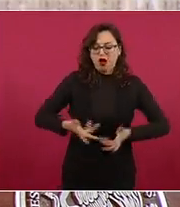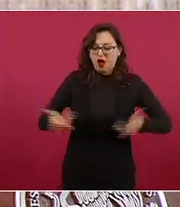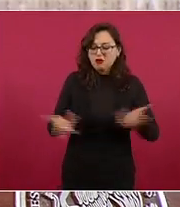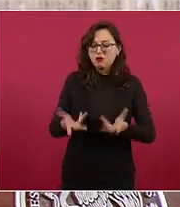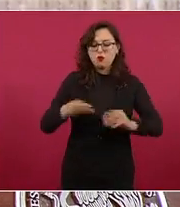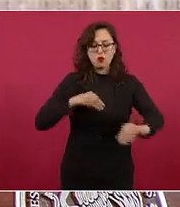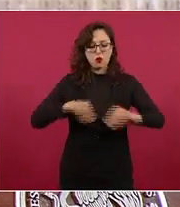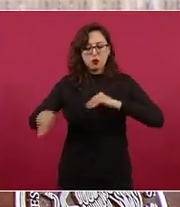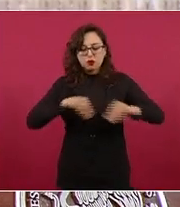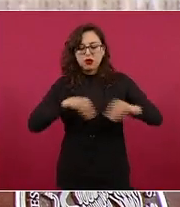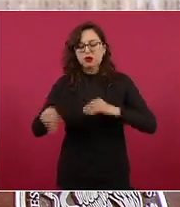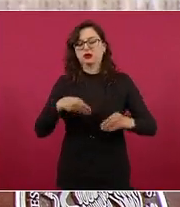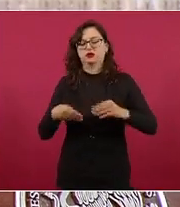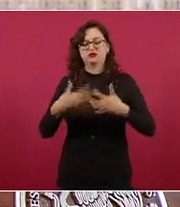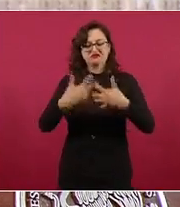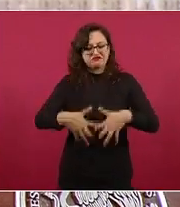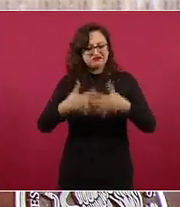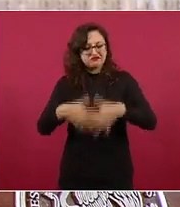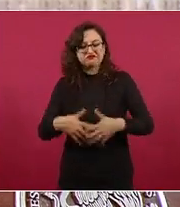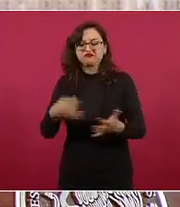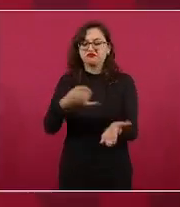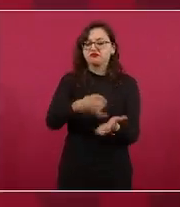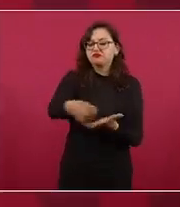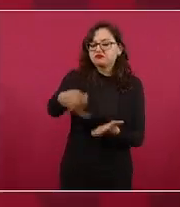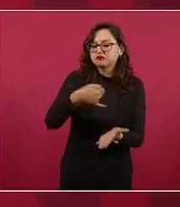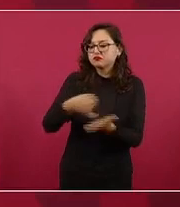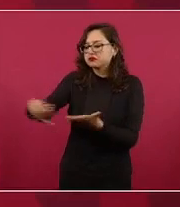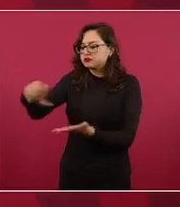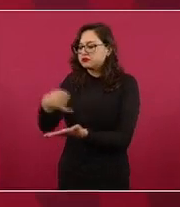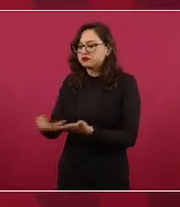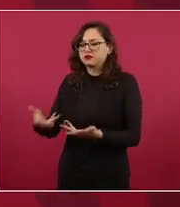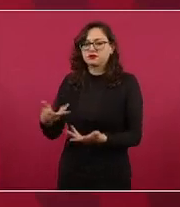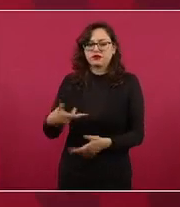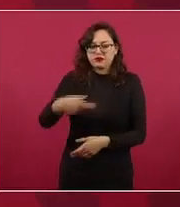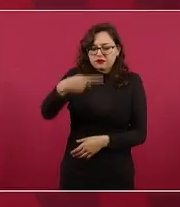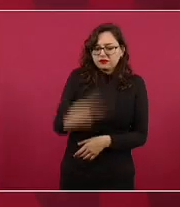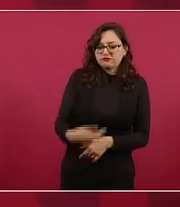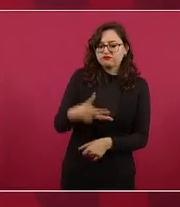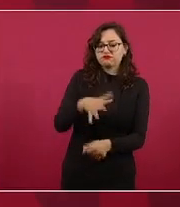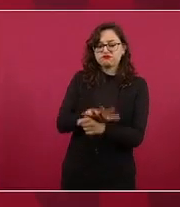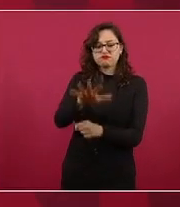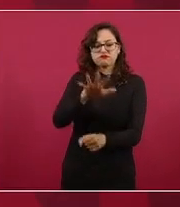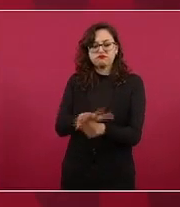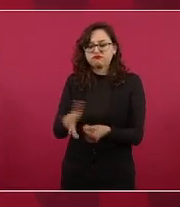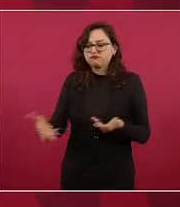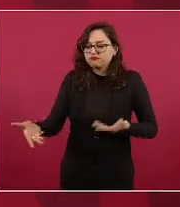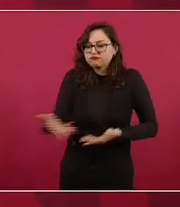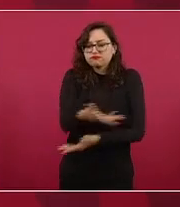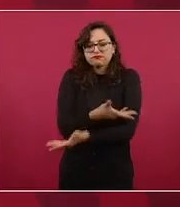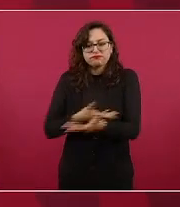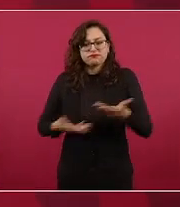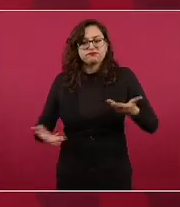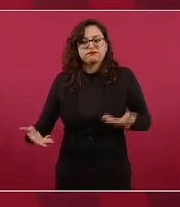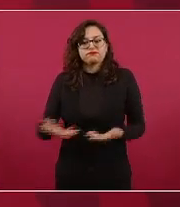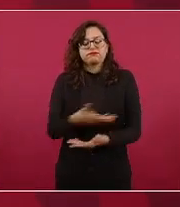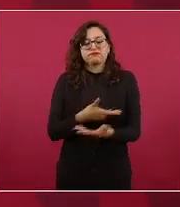eso no olvidarlo porque